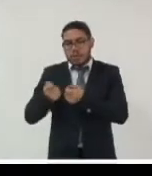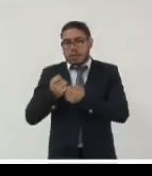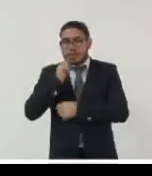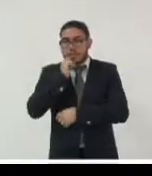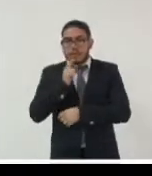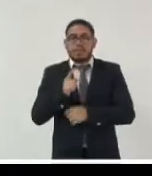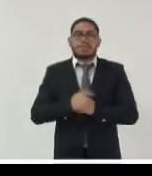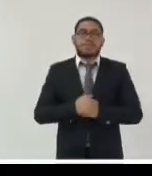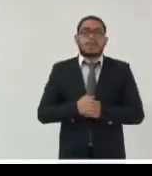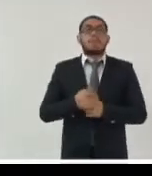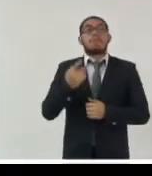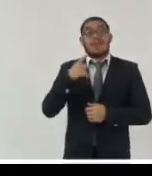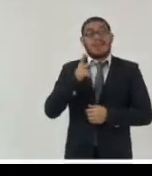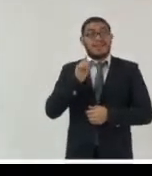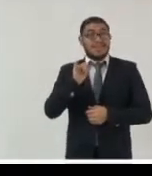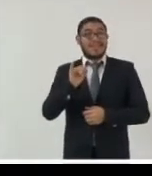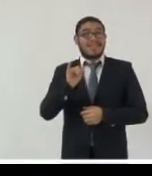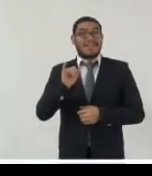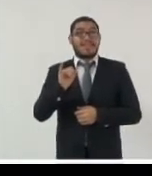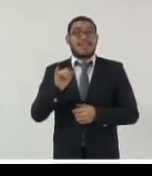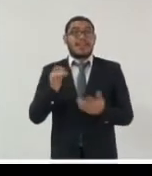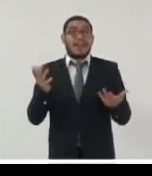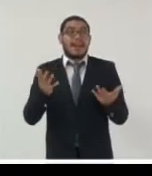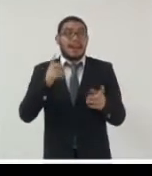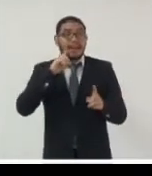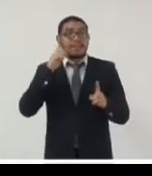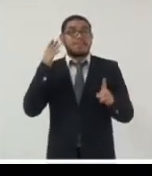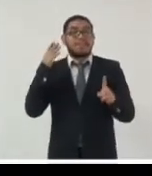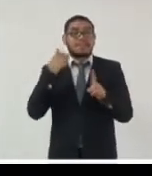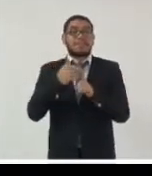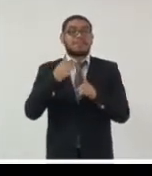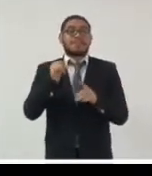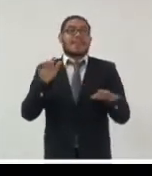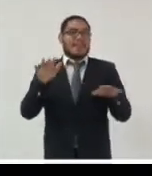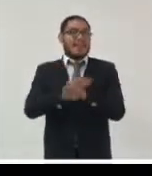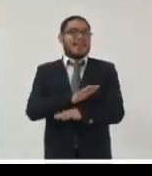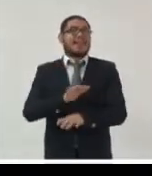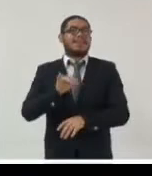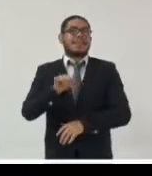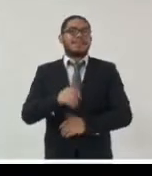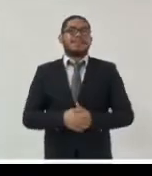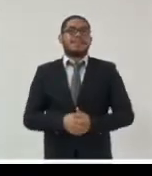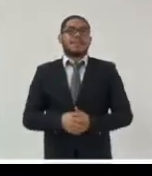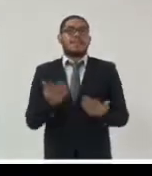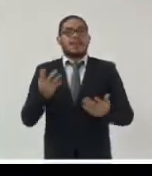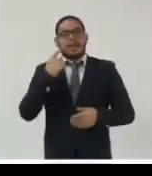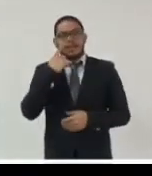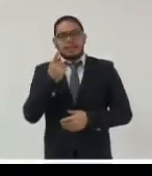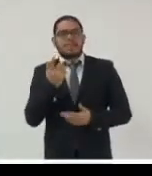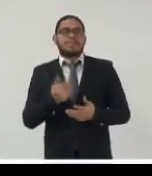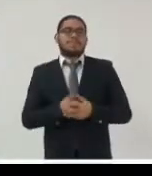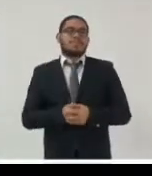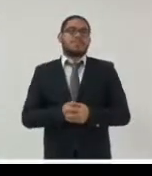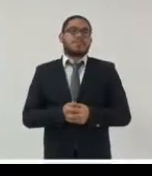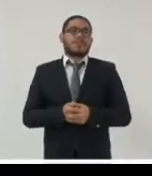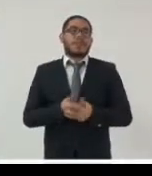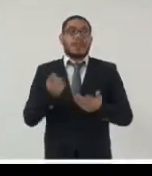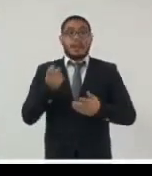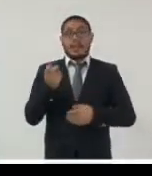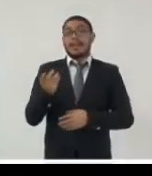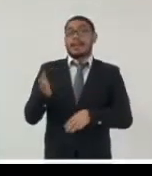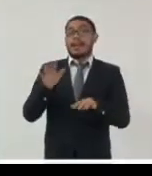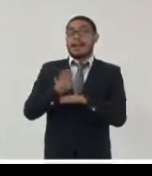pero sí que el objeto sí que ha cambiado pero miren que este cambio